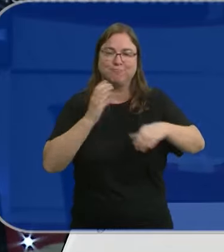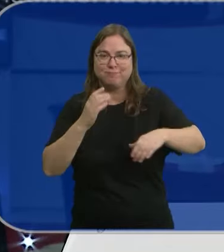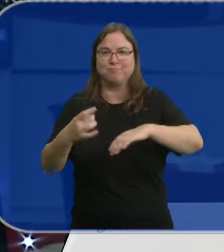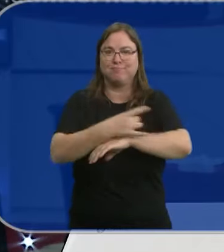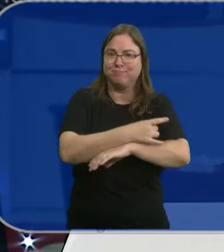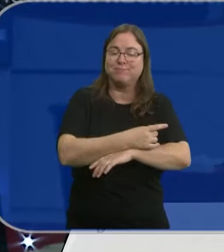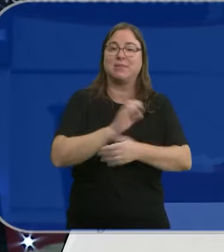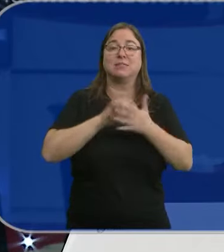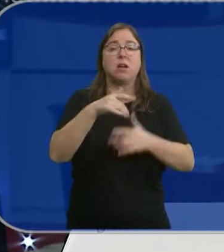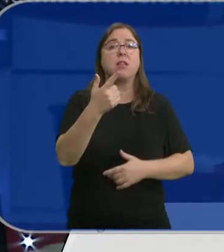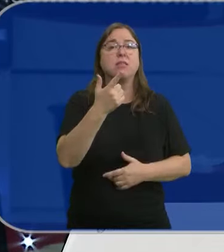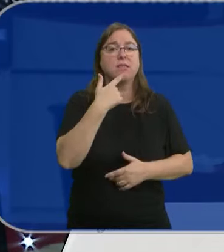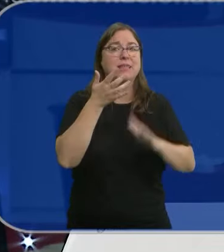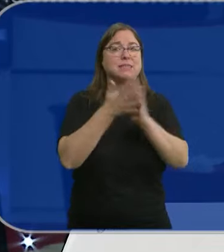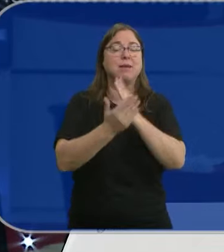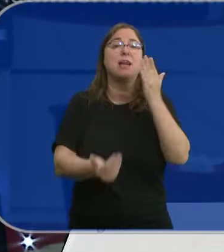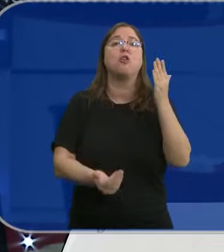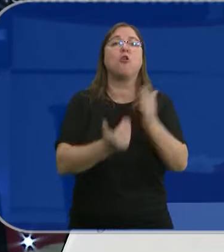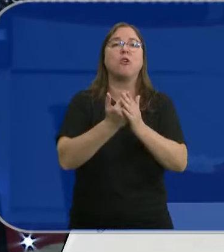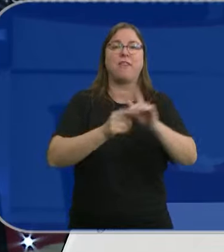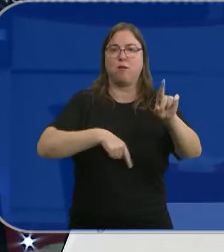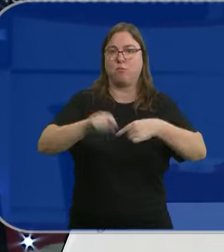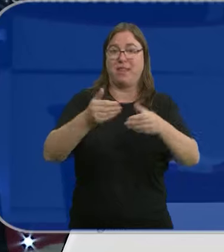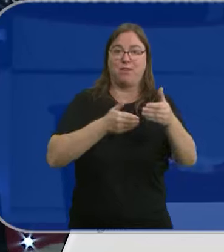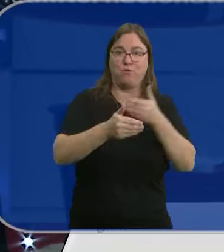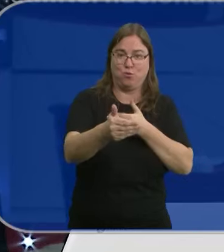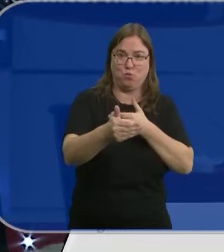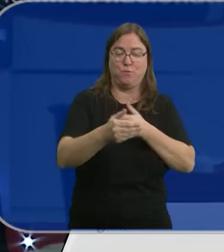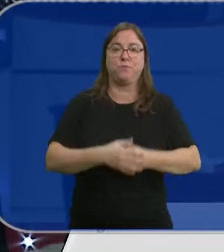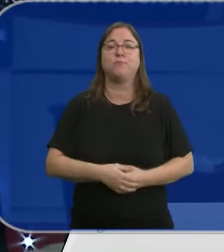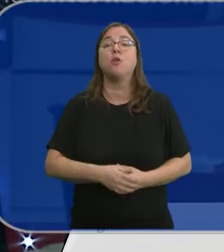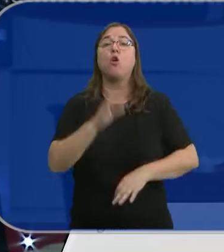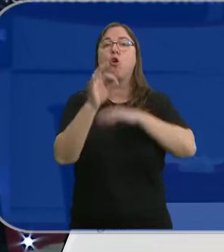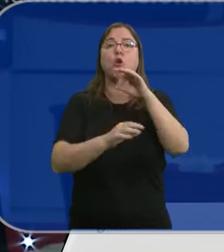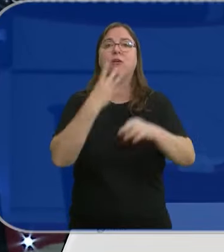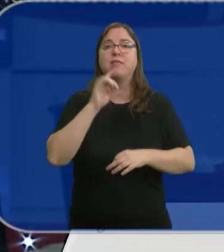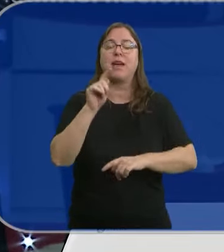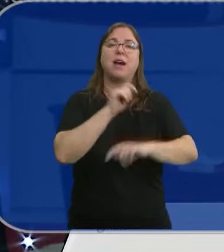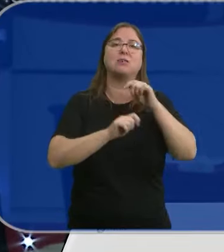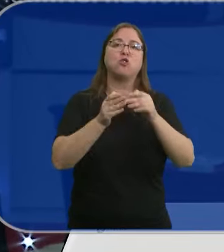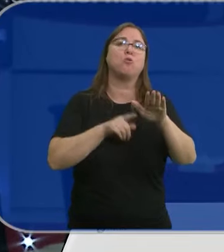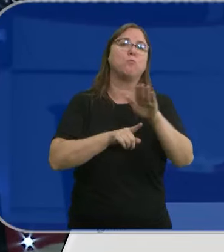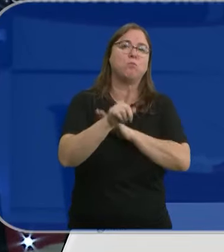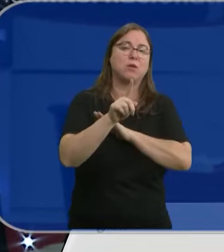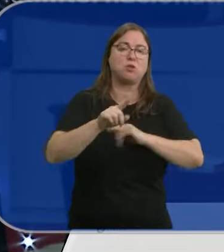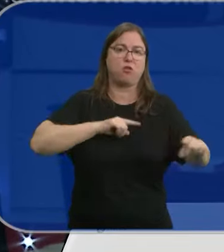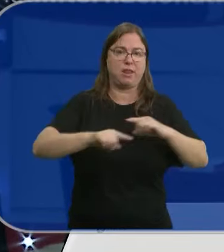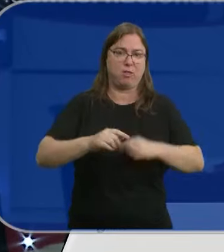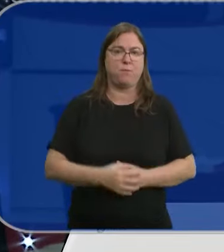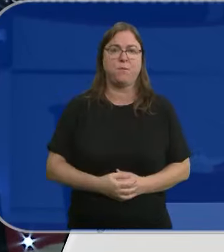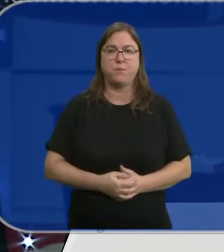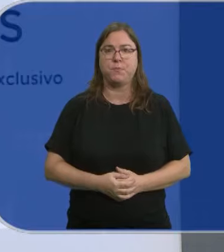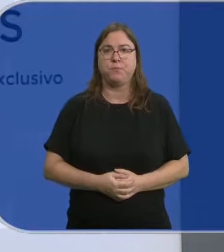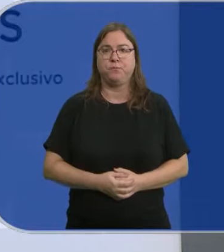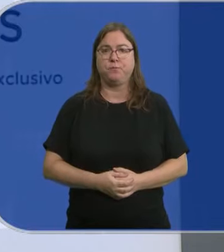comunidad. Así lo han avanzado en el marco de la jornada sobre la movilidad del futuro de las ciudades que ha organizado la Asociación para el Progreso de la Dirección en Valladolid.